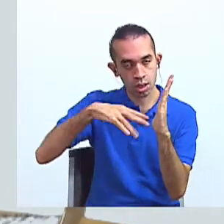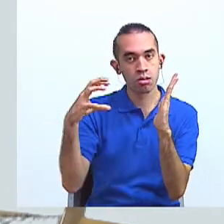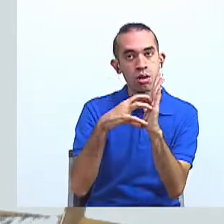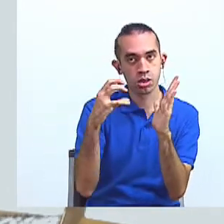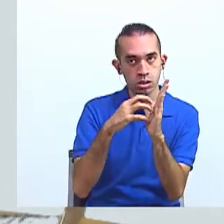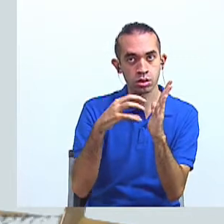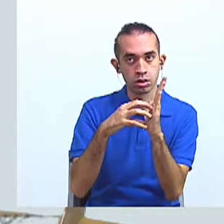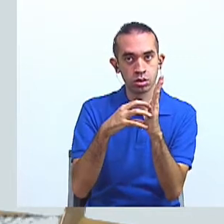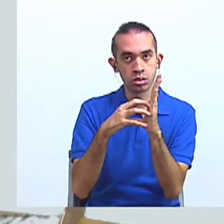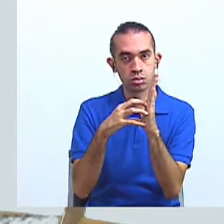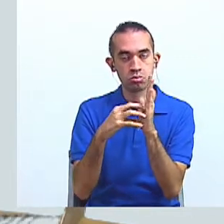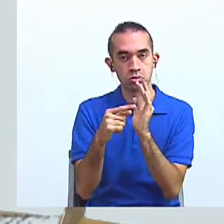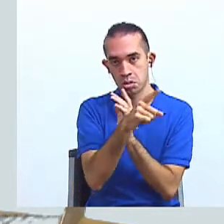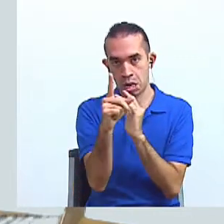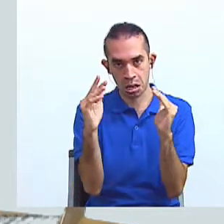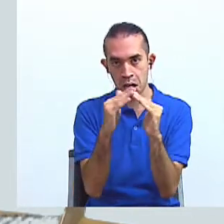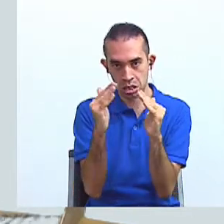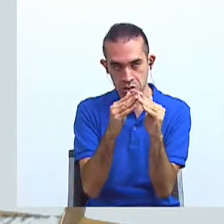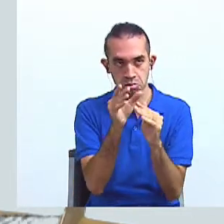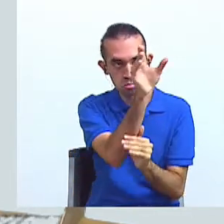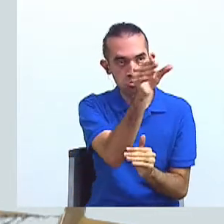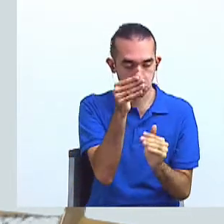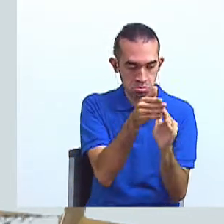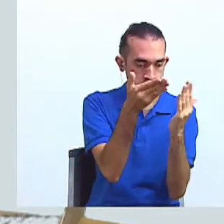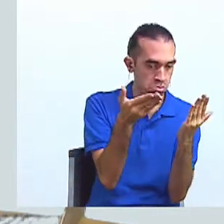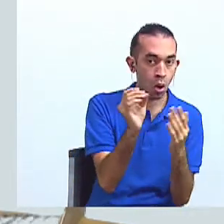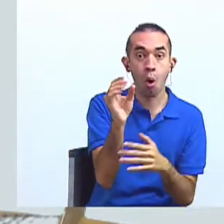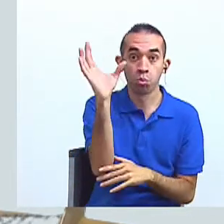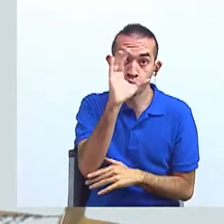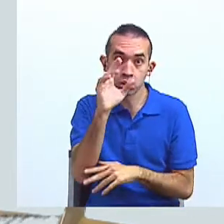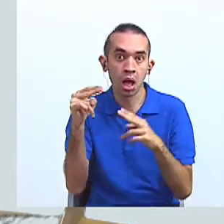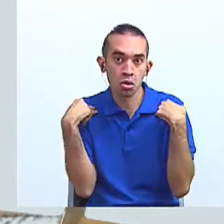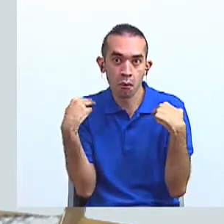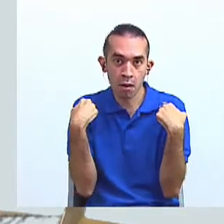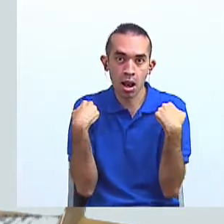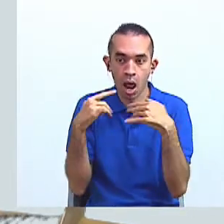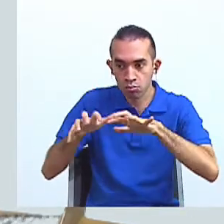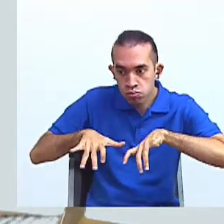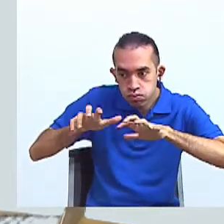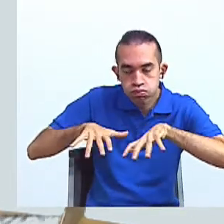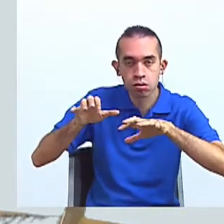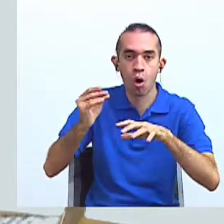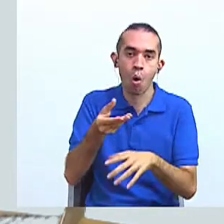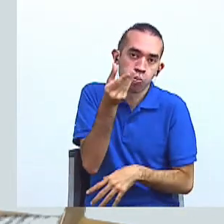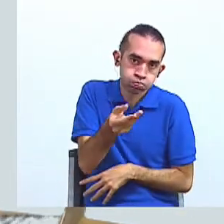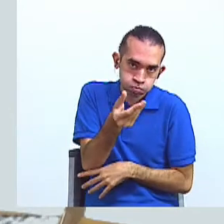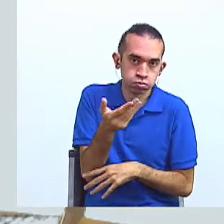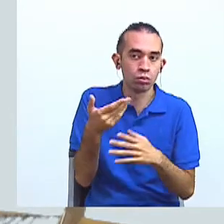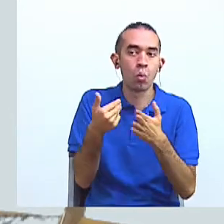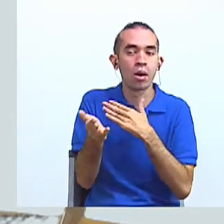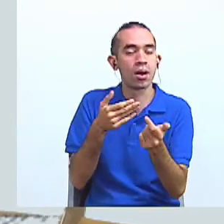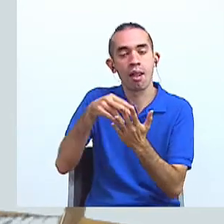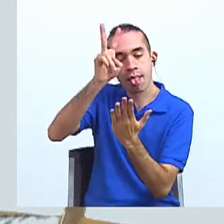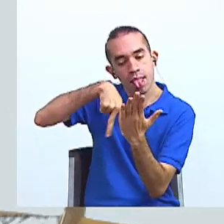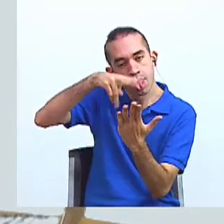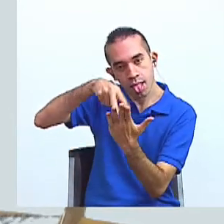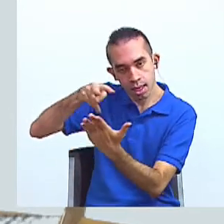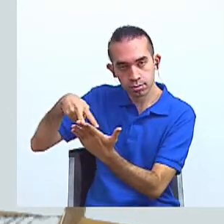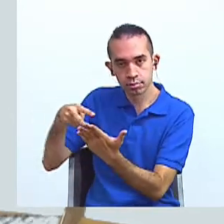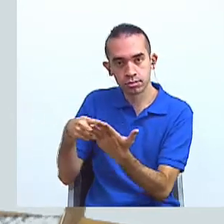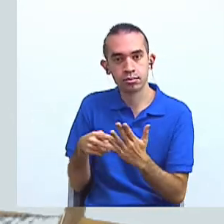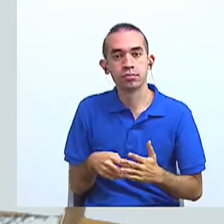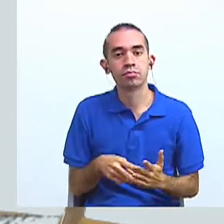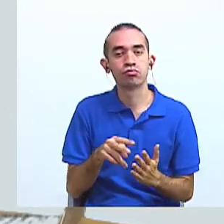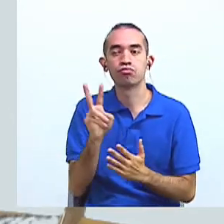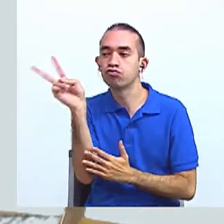sí, que tengan en casa, o quizás que busquen esta novela en digital o en físico. Ajá. Y la lean. Sí. Pero no